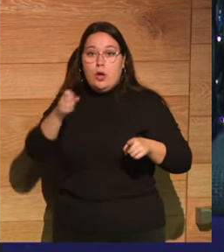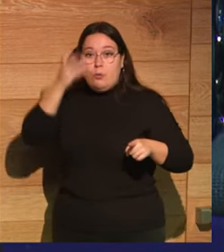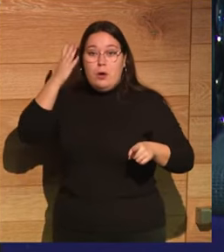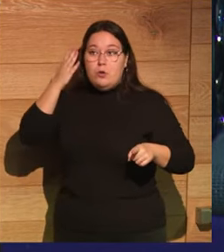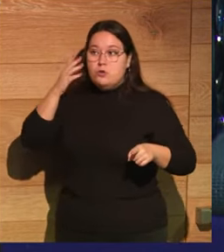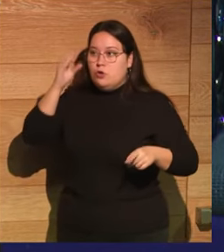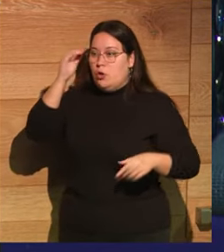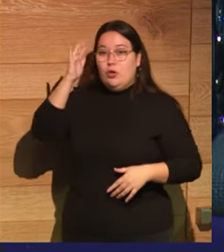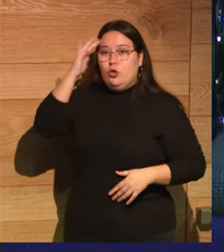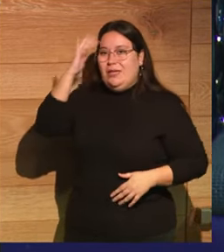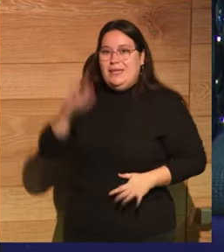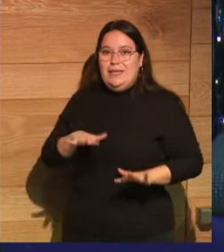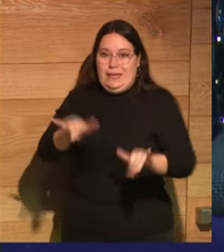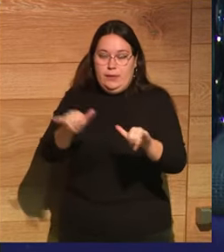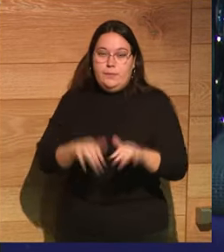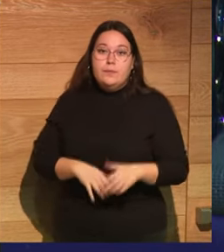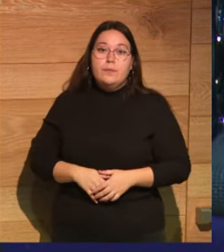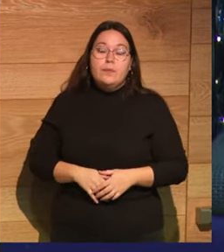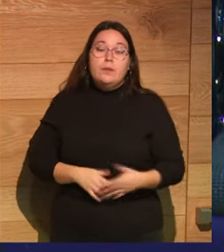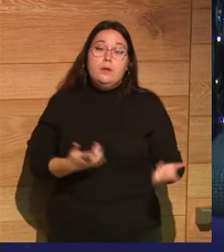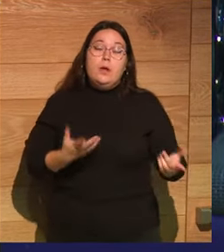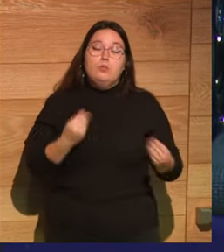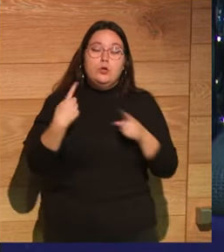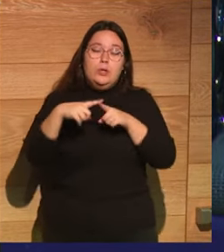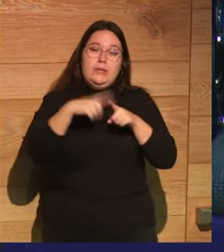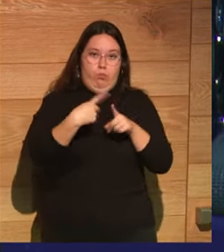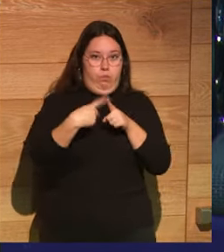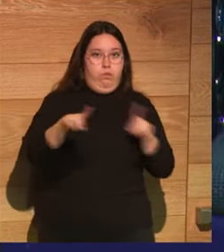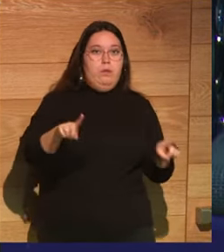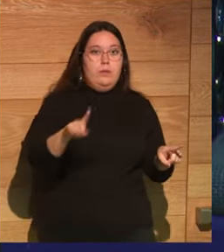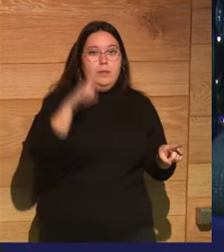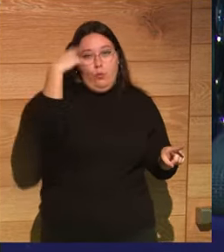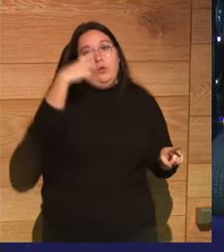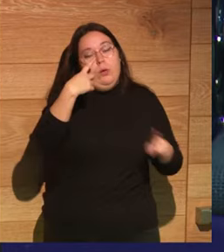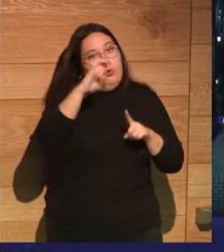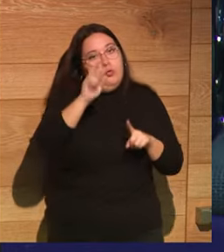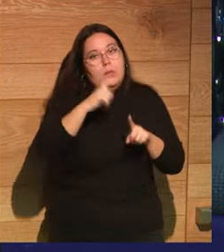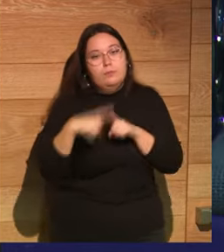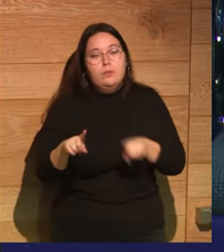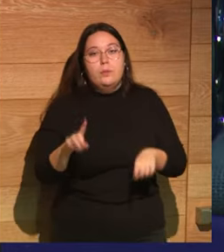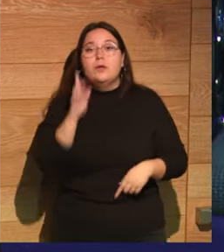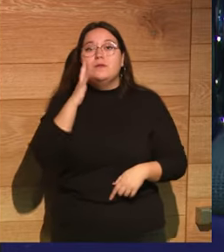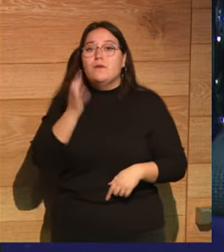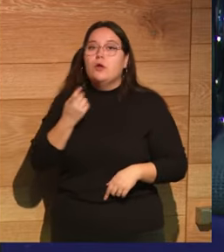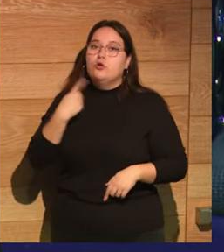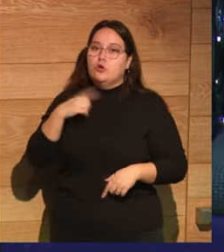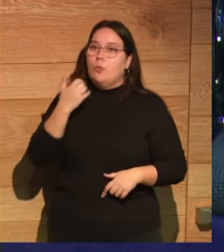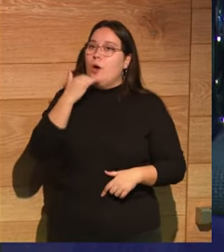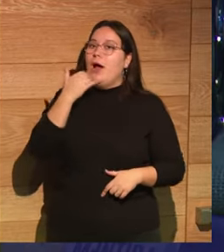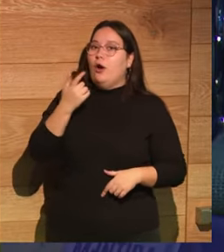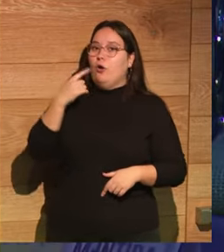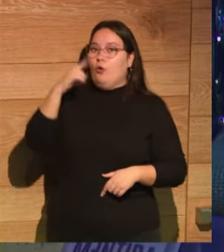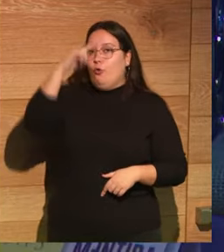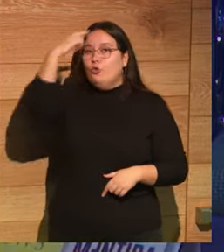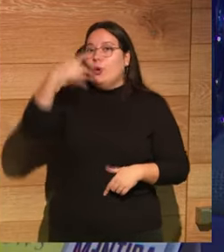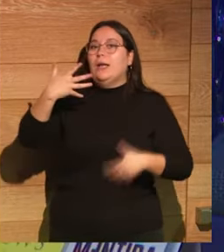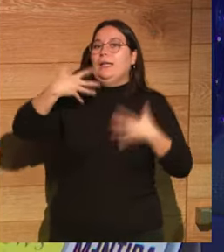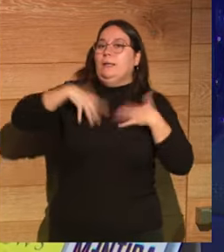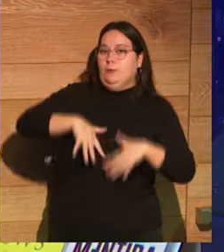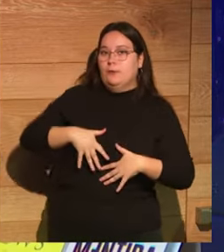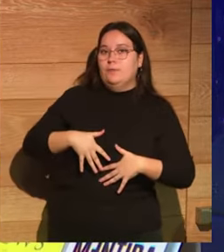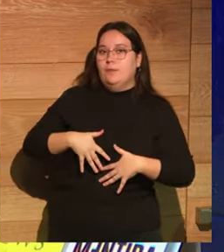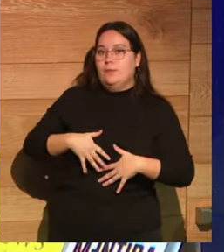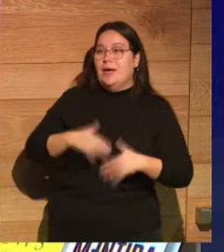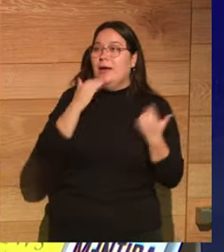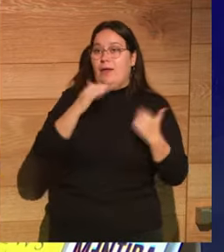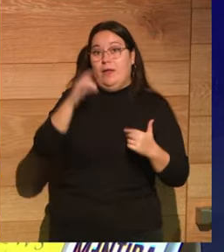soñaban con tener, y en eso hay muchas cosas que nos diferenciamos, hay otras que vienen de otras culturas, pero es verdad que tenemos un pozo cultural que viene totalmente de la